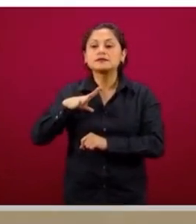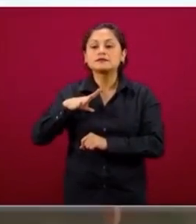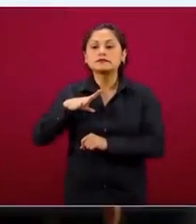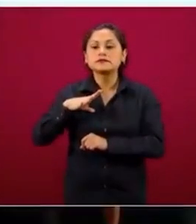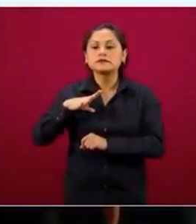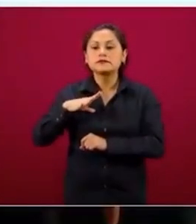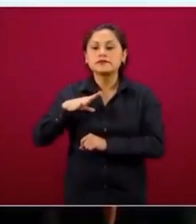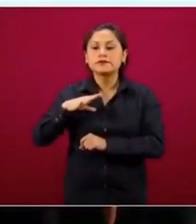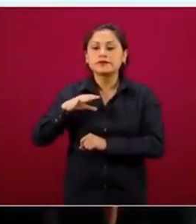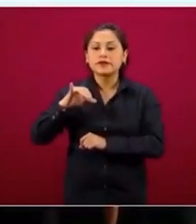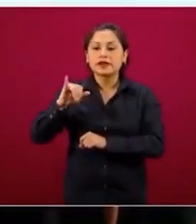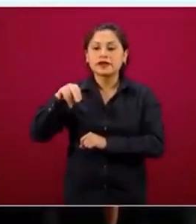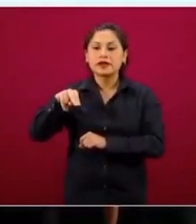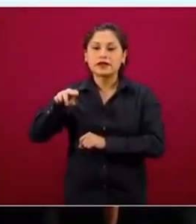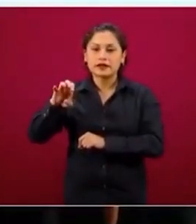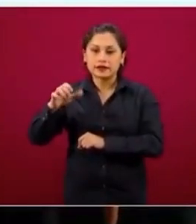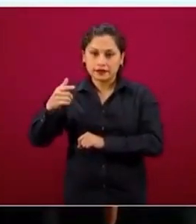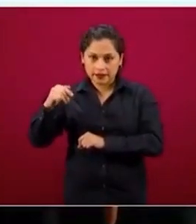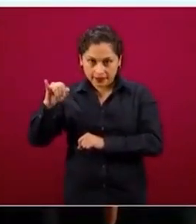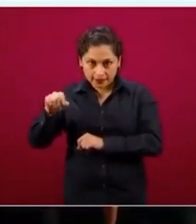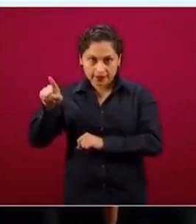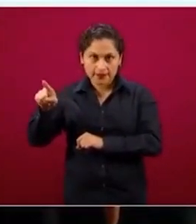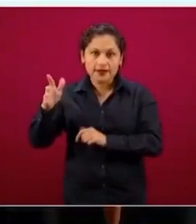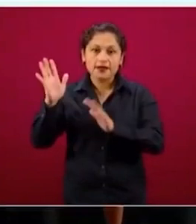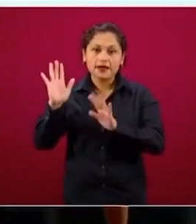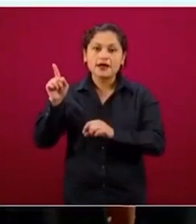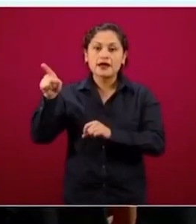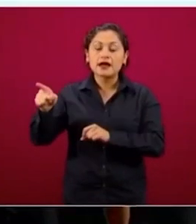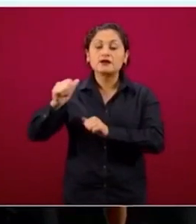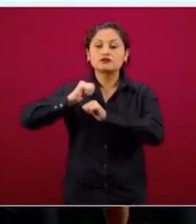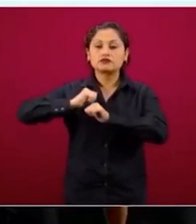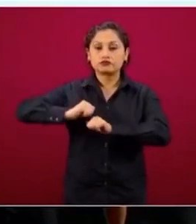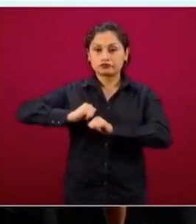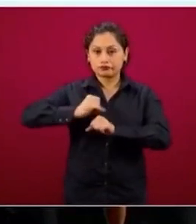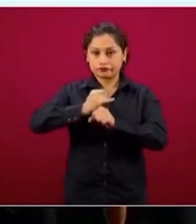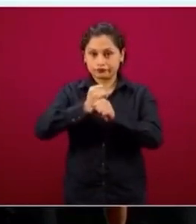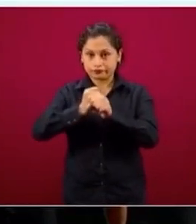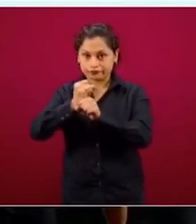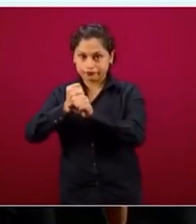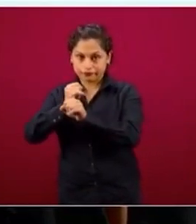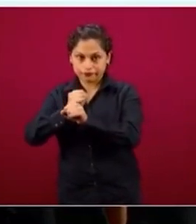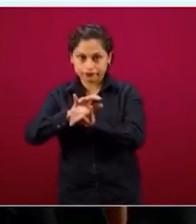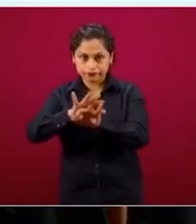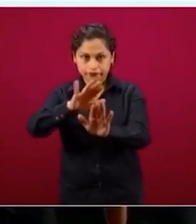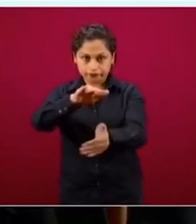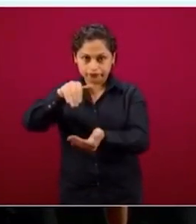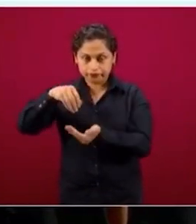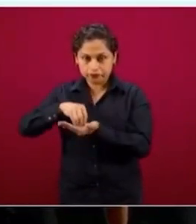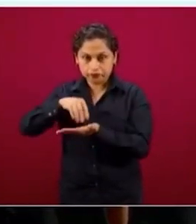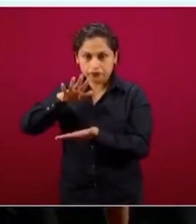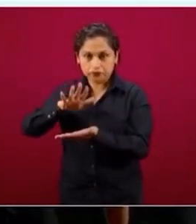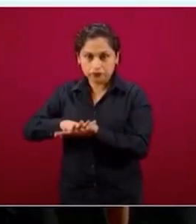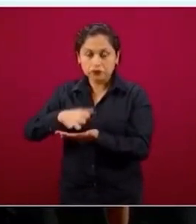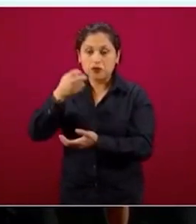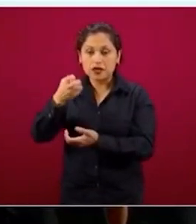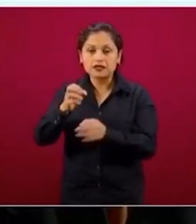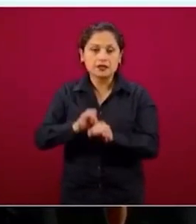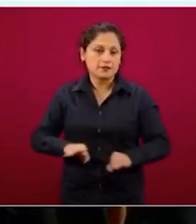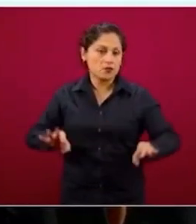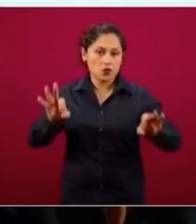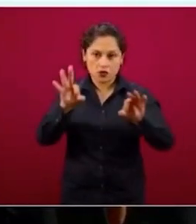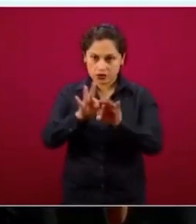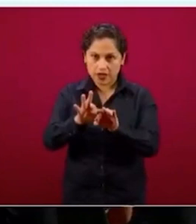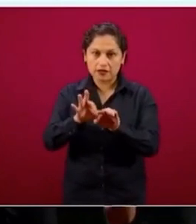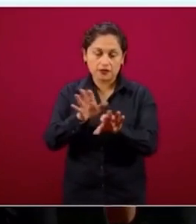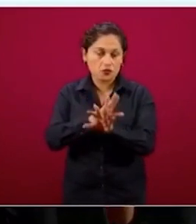Estadística y Geografía, que es la autoridad oficial para las estadísticas vitales que incluyen desde luego